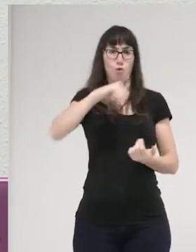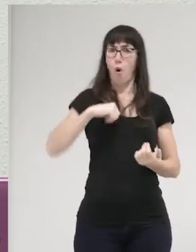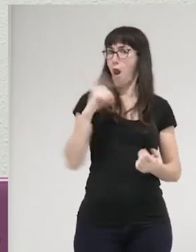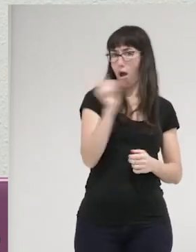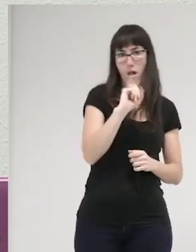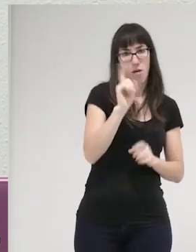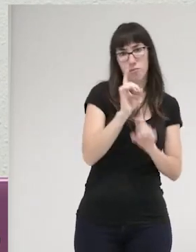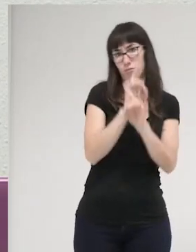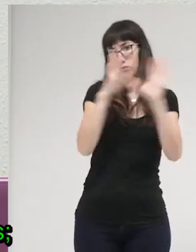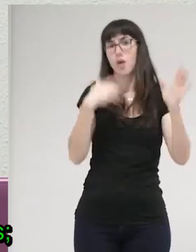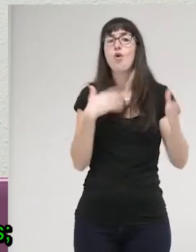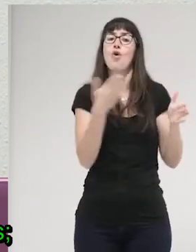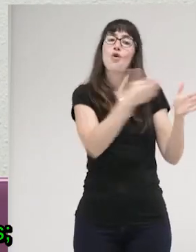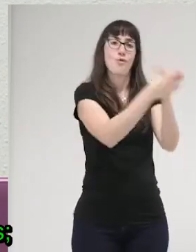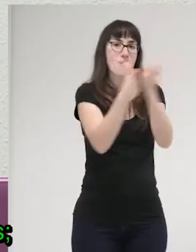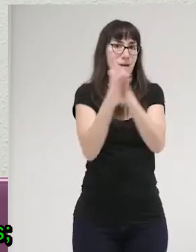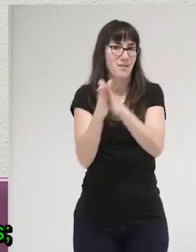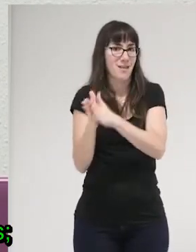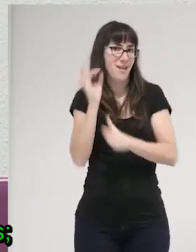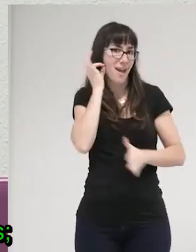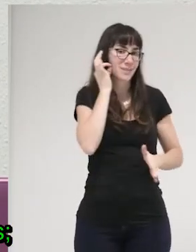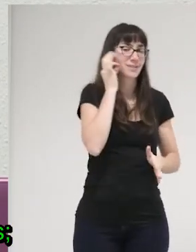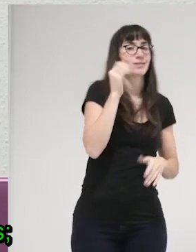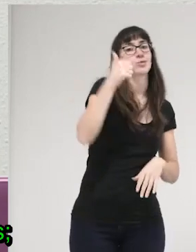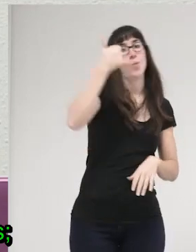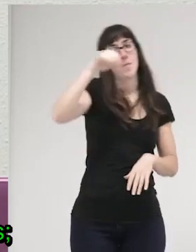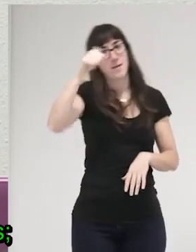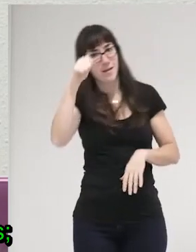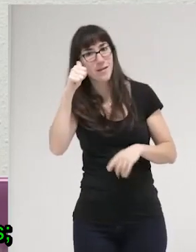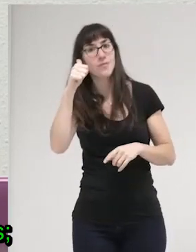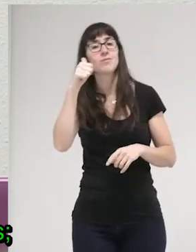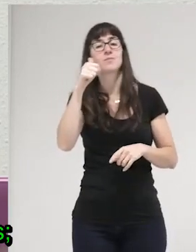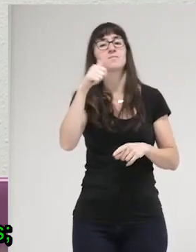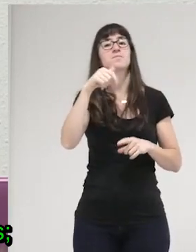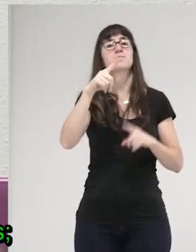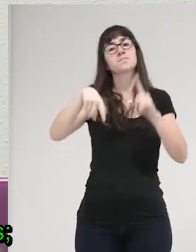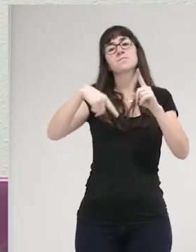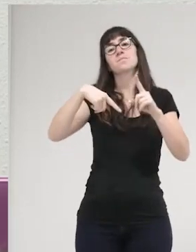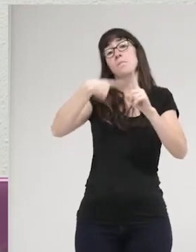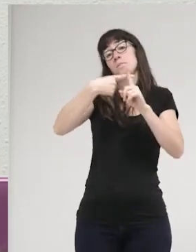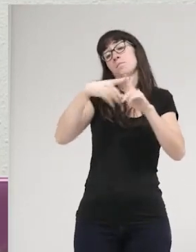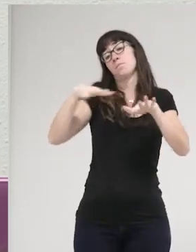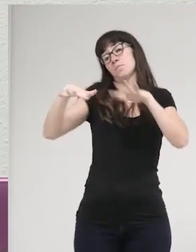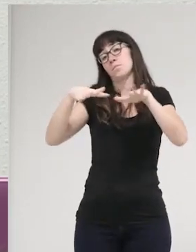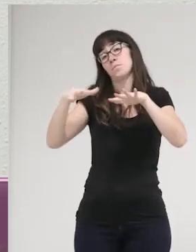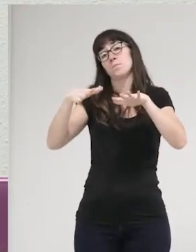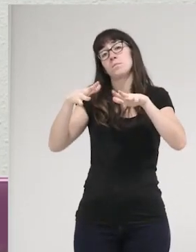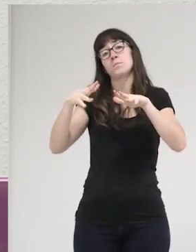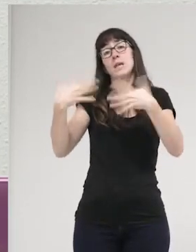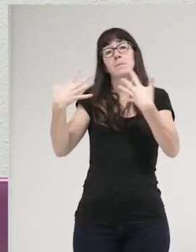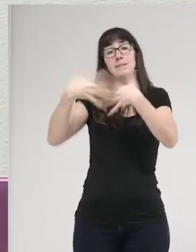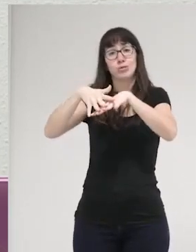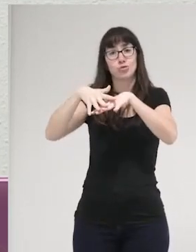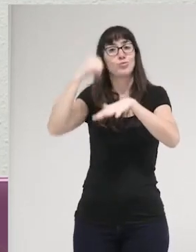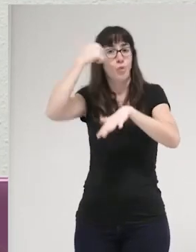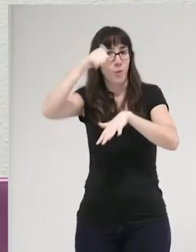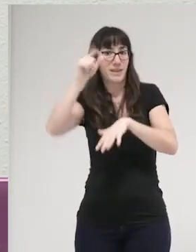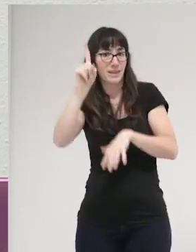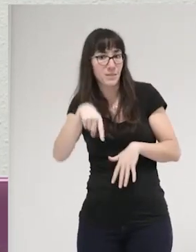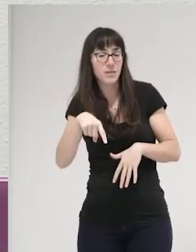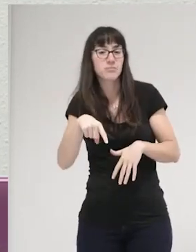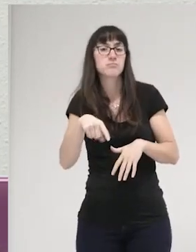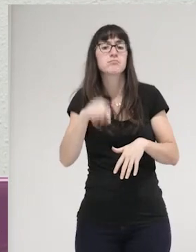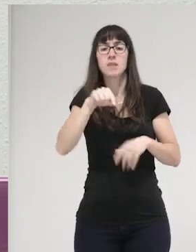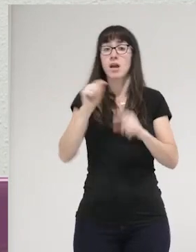también con otras compañeras, con otros compañeros, cuando he estado y cuando he estado militando en movimientos mixtos, y que están abiertas a